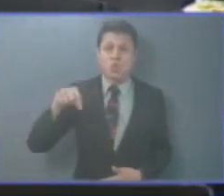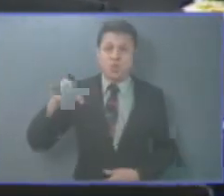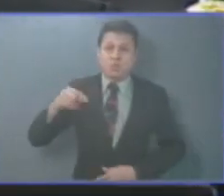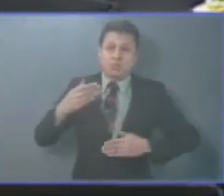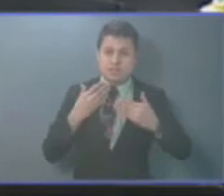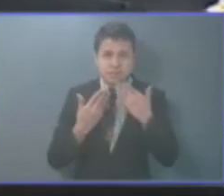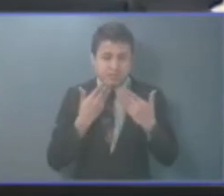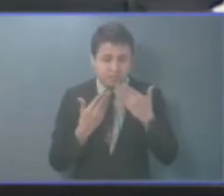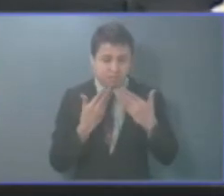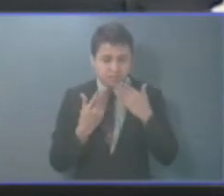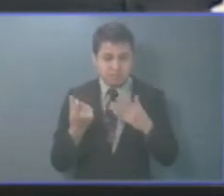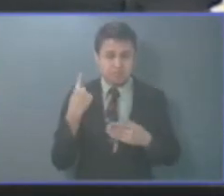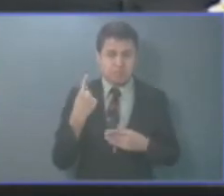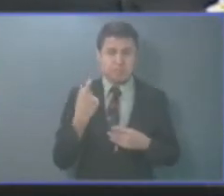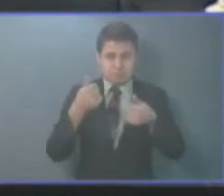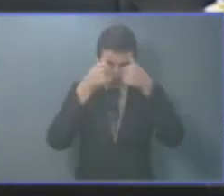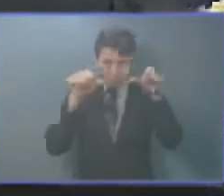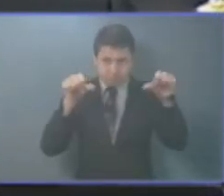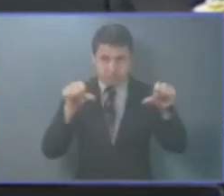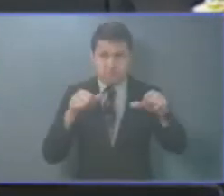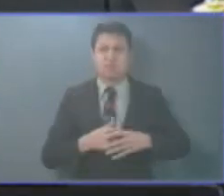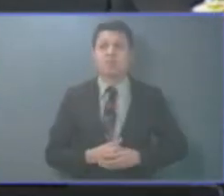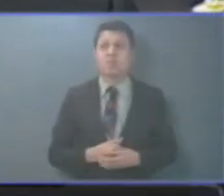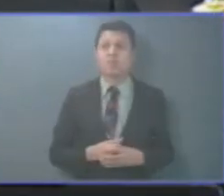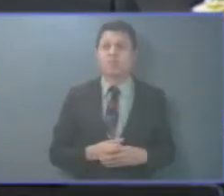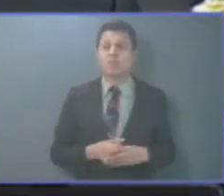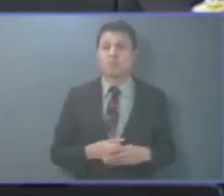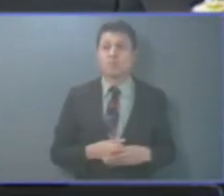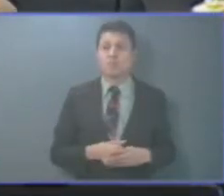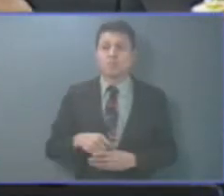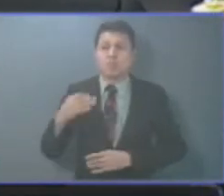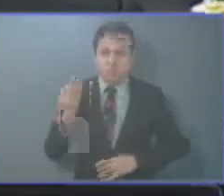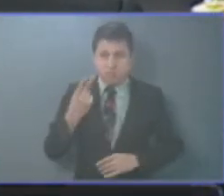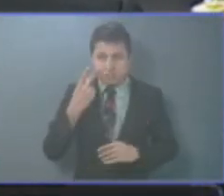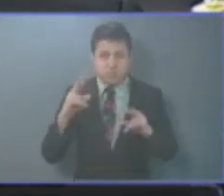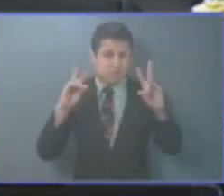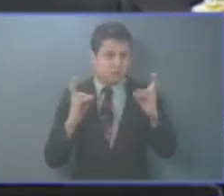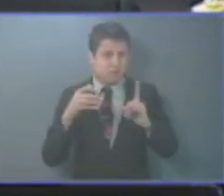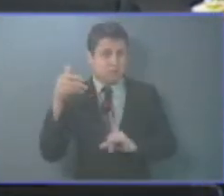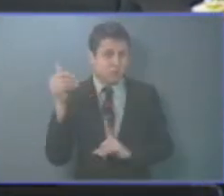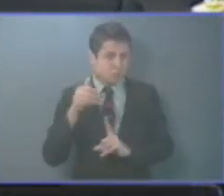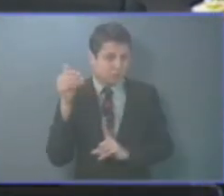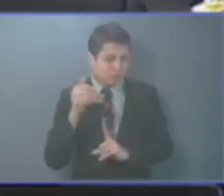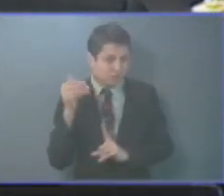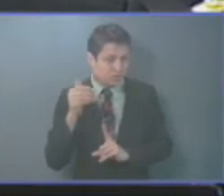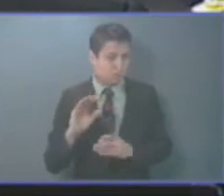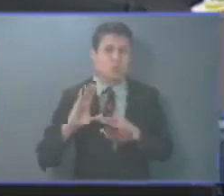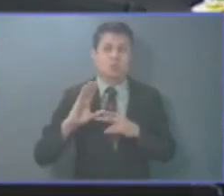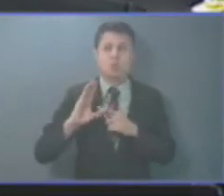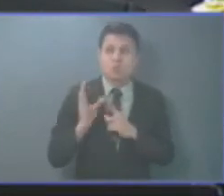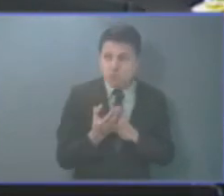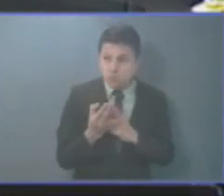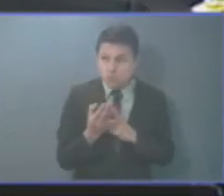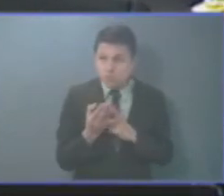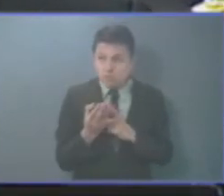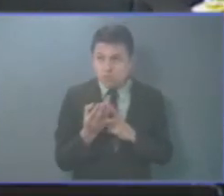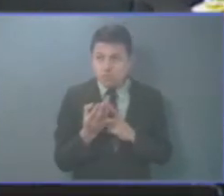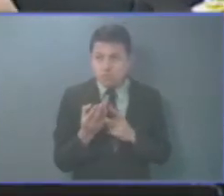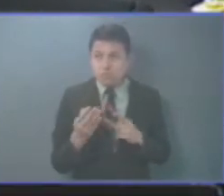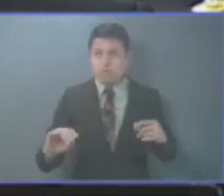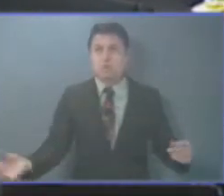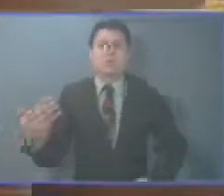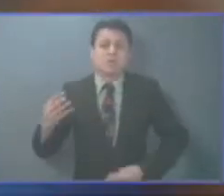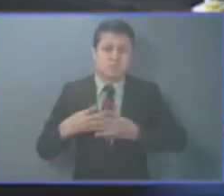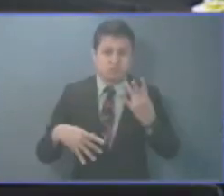aprobando es un hecho que tiene que ver con la educación, con la cultura, con la